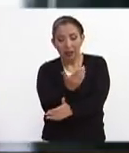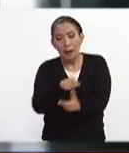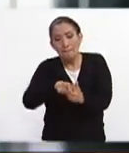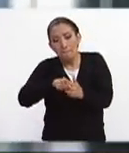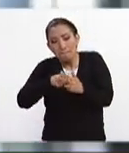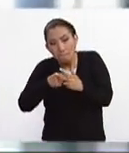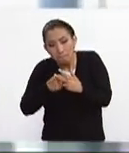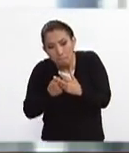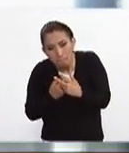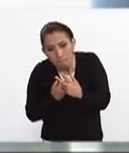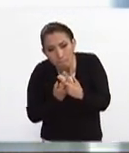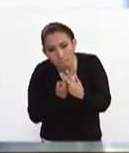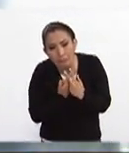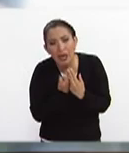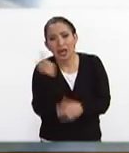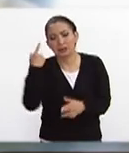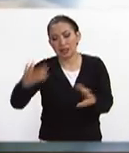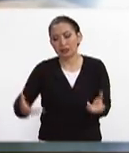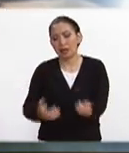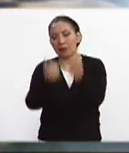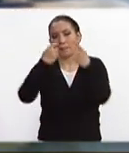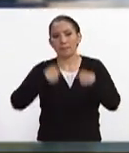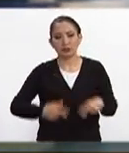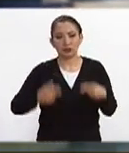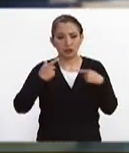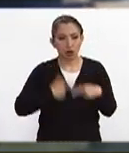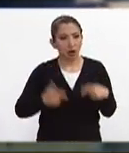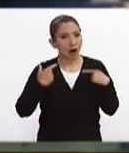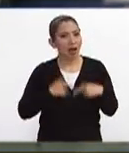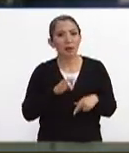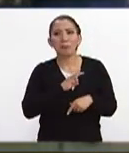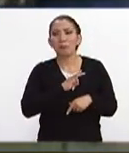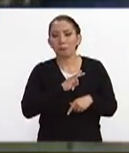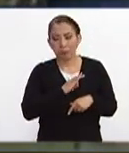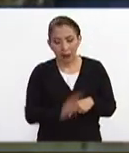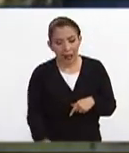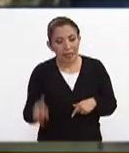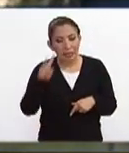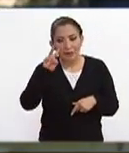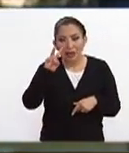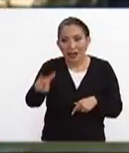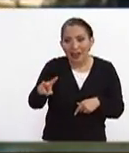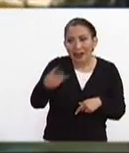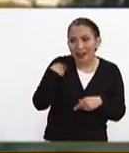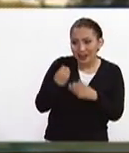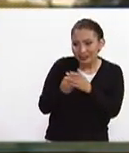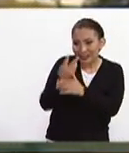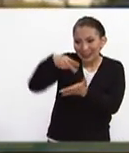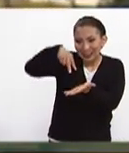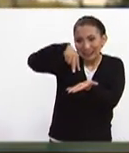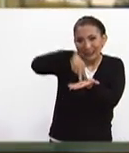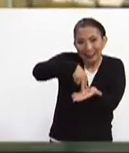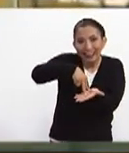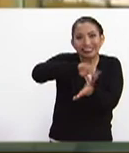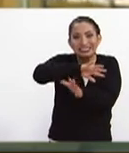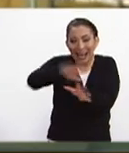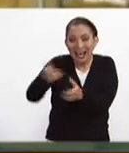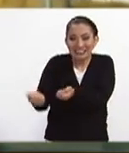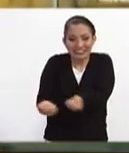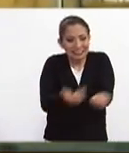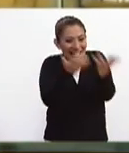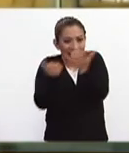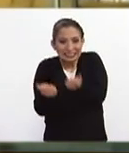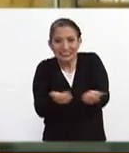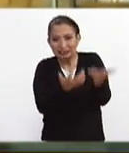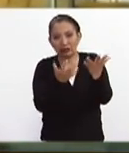comiencen comiencen este rescate de personas ya las podamos ver podamos verlas en imágenes que ya comienzan a